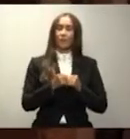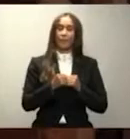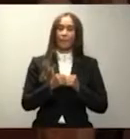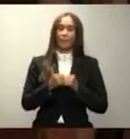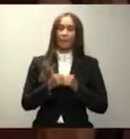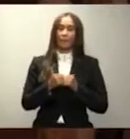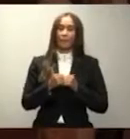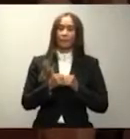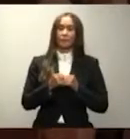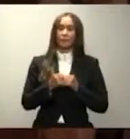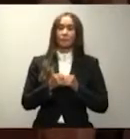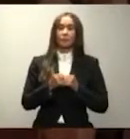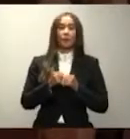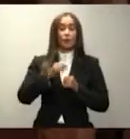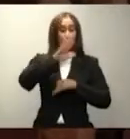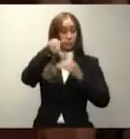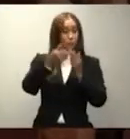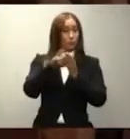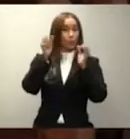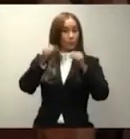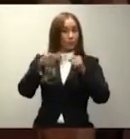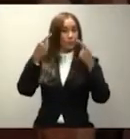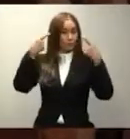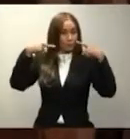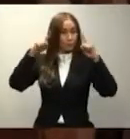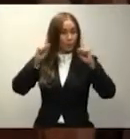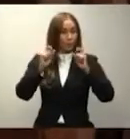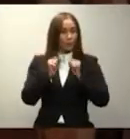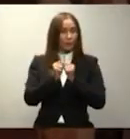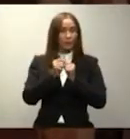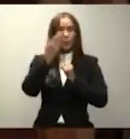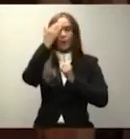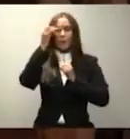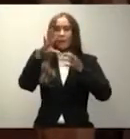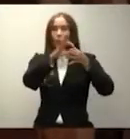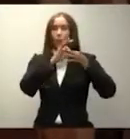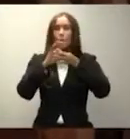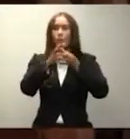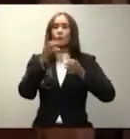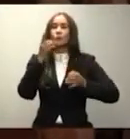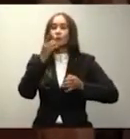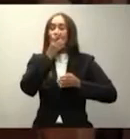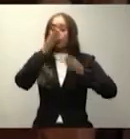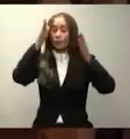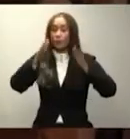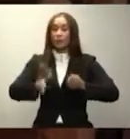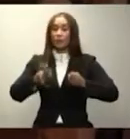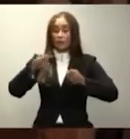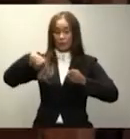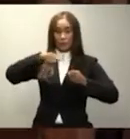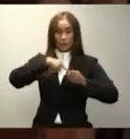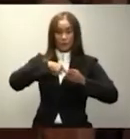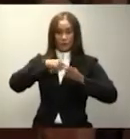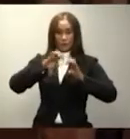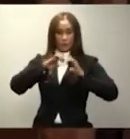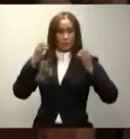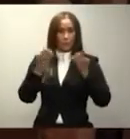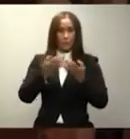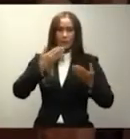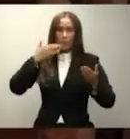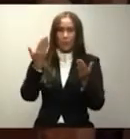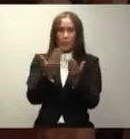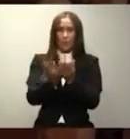Lo estamos consiguiendo juntos. Porque juntos los dominicanos somos el mejor equipo. Muchas gracias